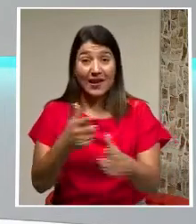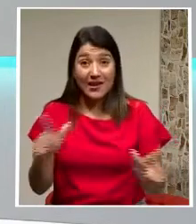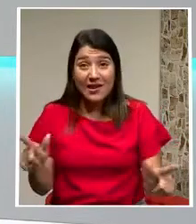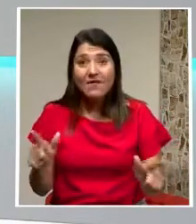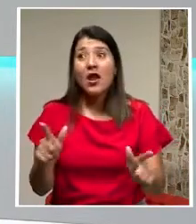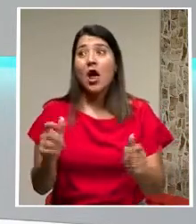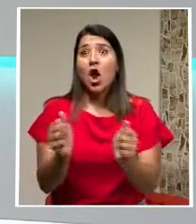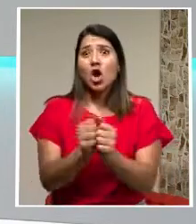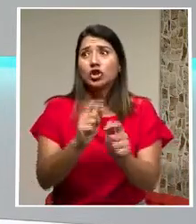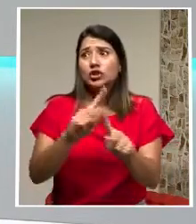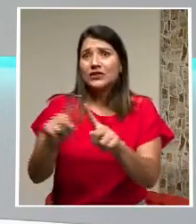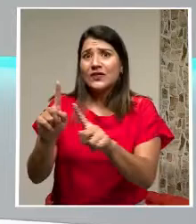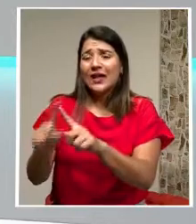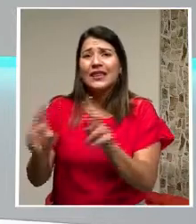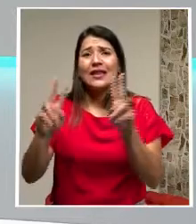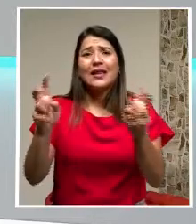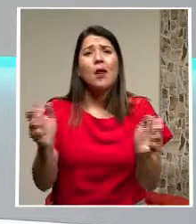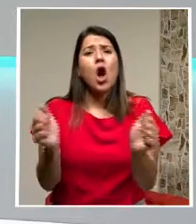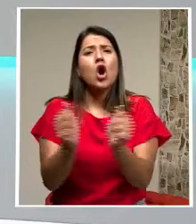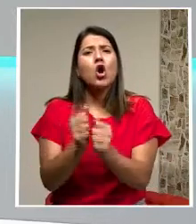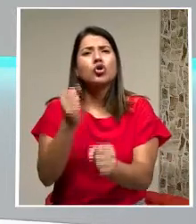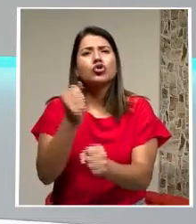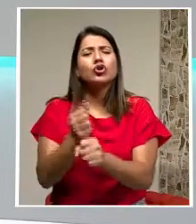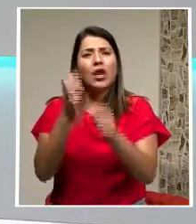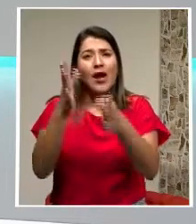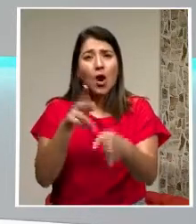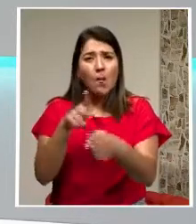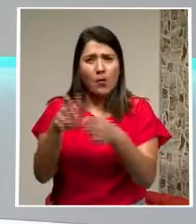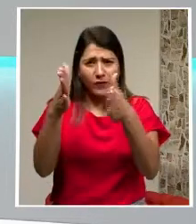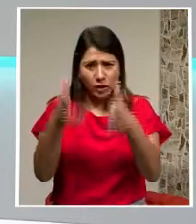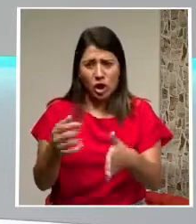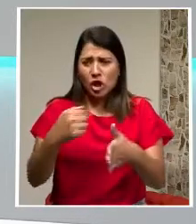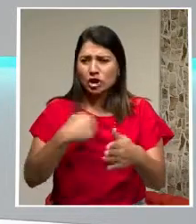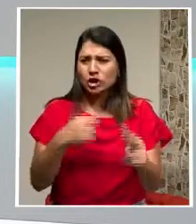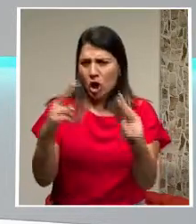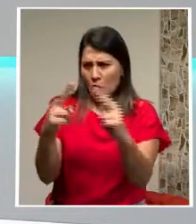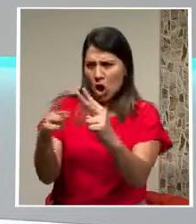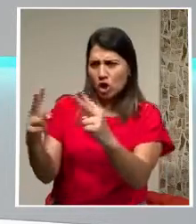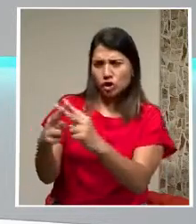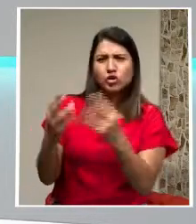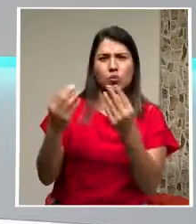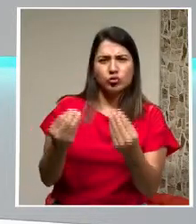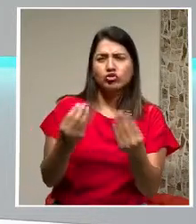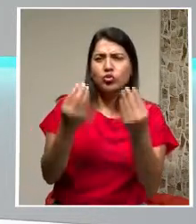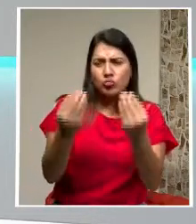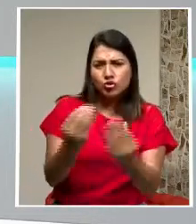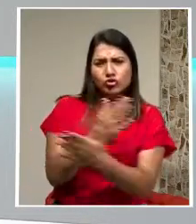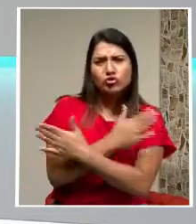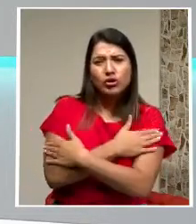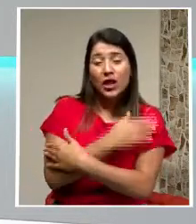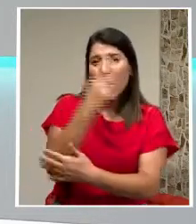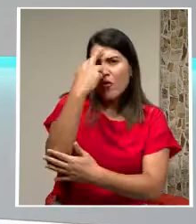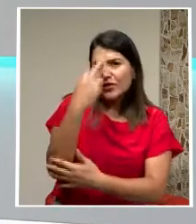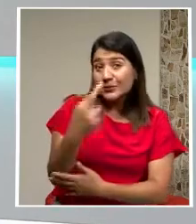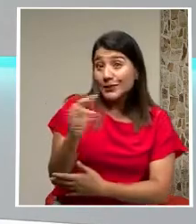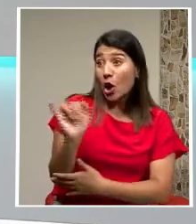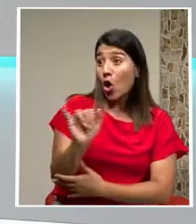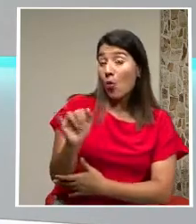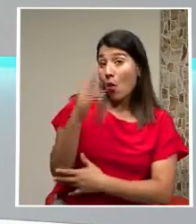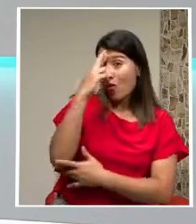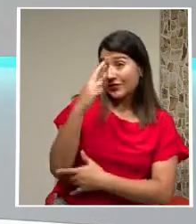Plurales Con gente profesional Que a muchos Conozco Que a muchos Quiero Y que a muchos Respeto Como te respeto A vos